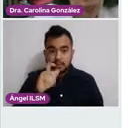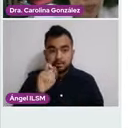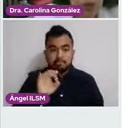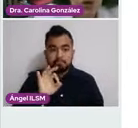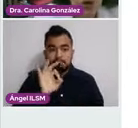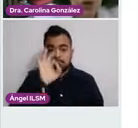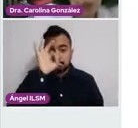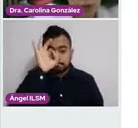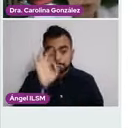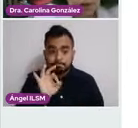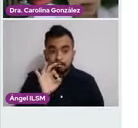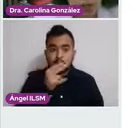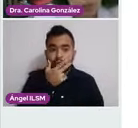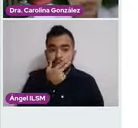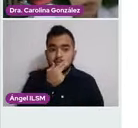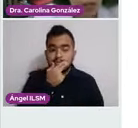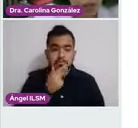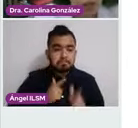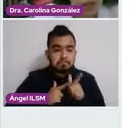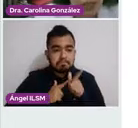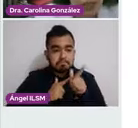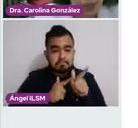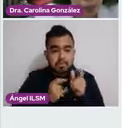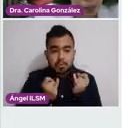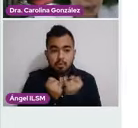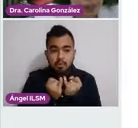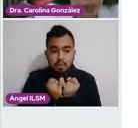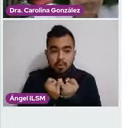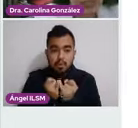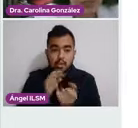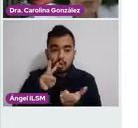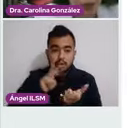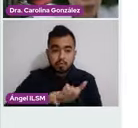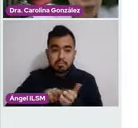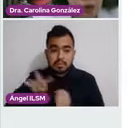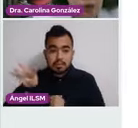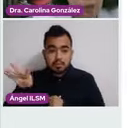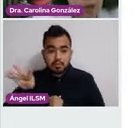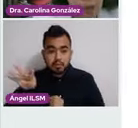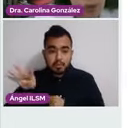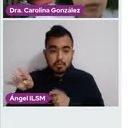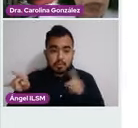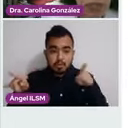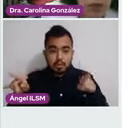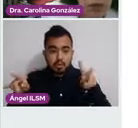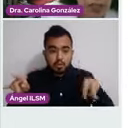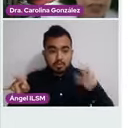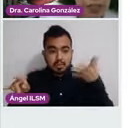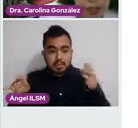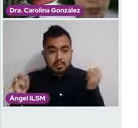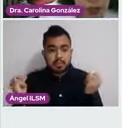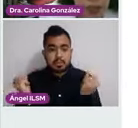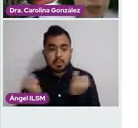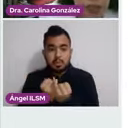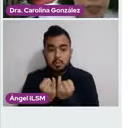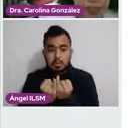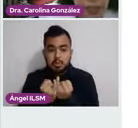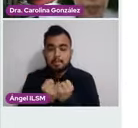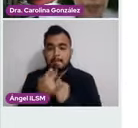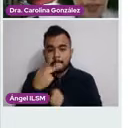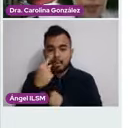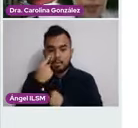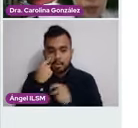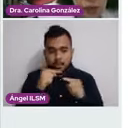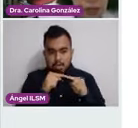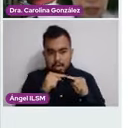hombres no cambió con respecto al 2019. Sin embargo, vemos la línea rosa en clarito que